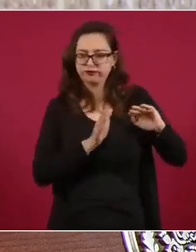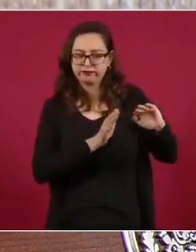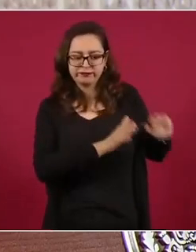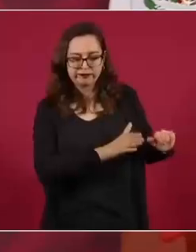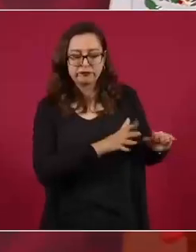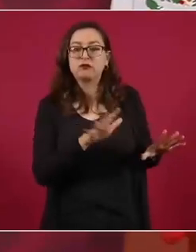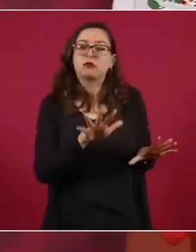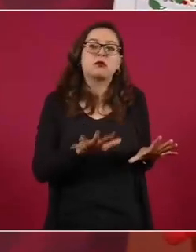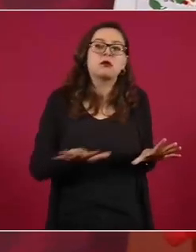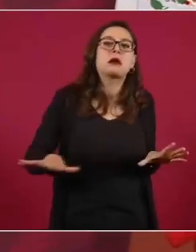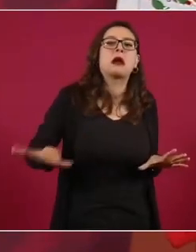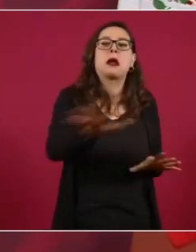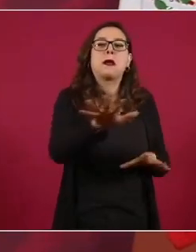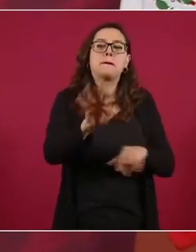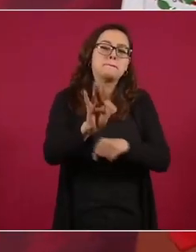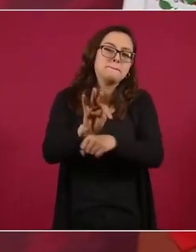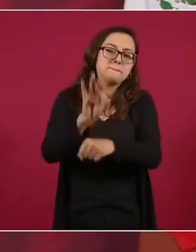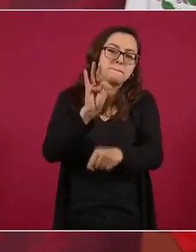en el interés general.